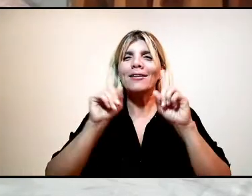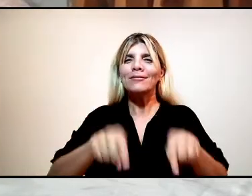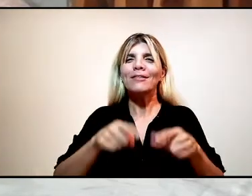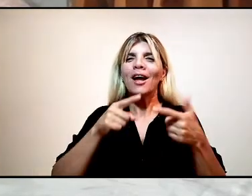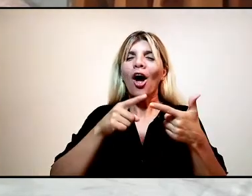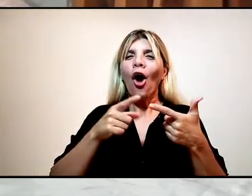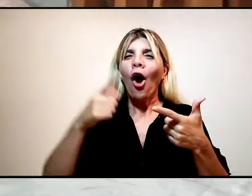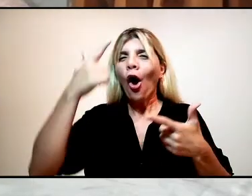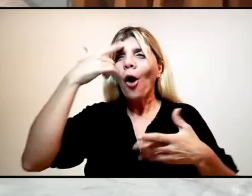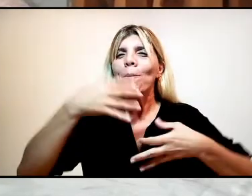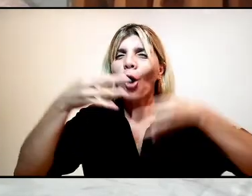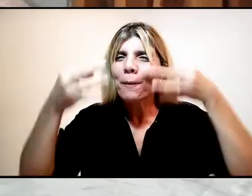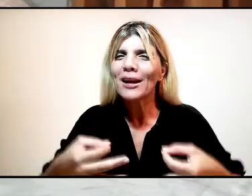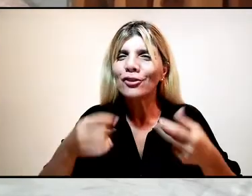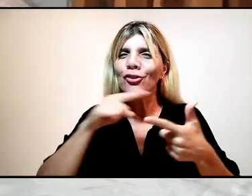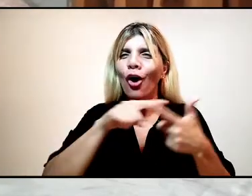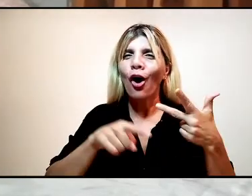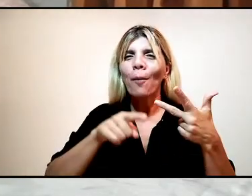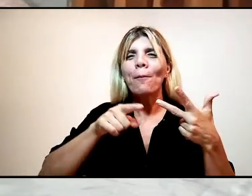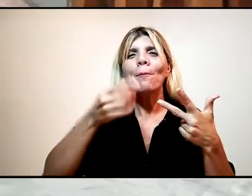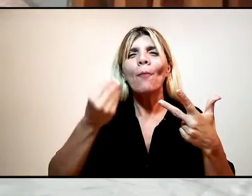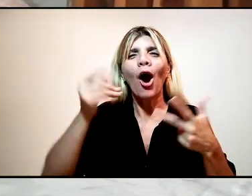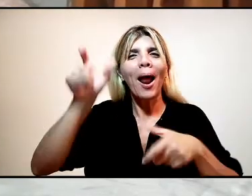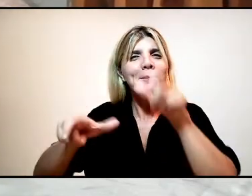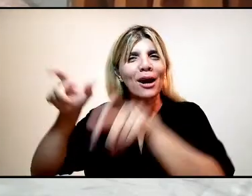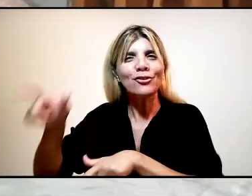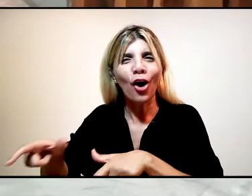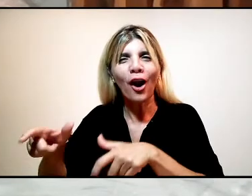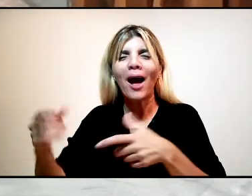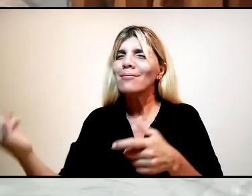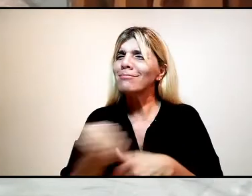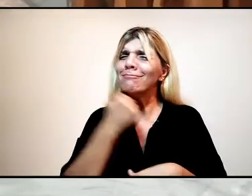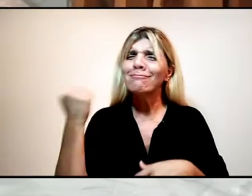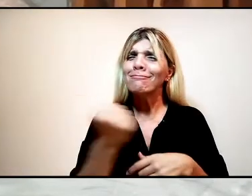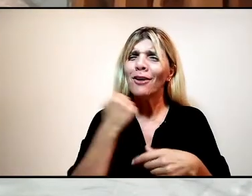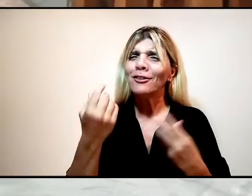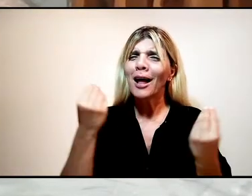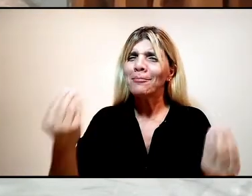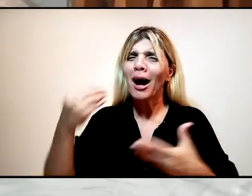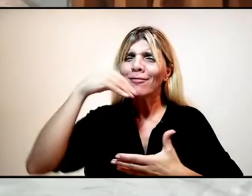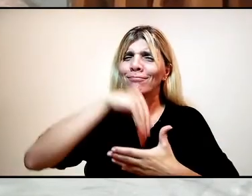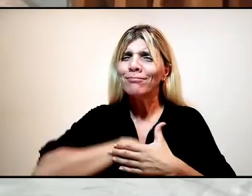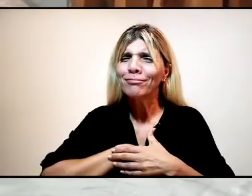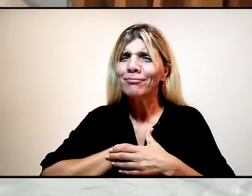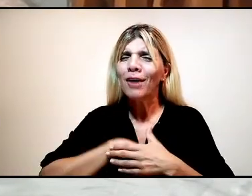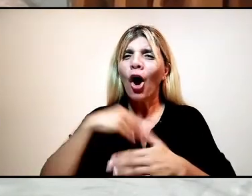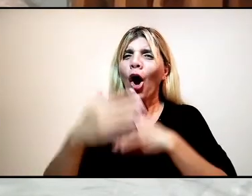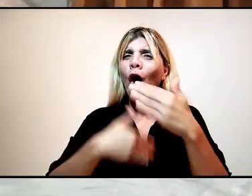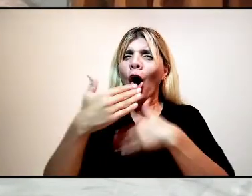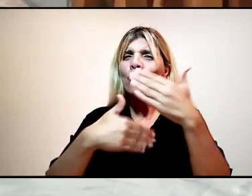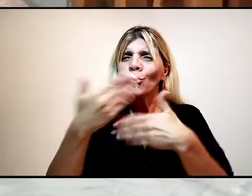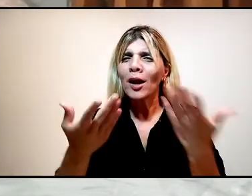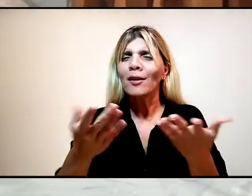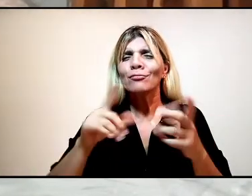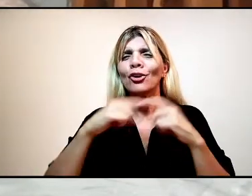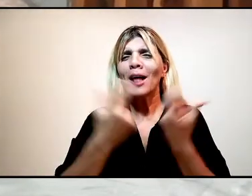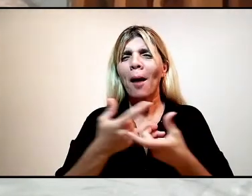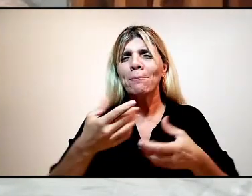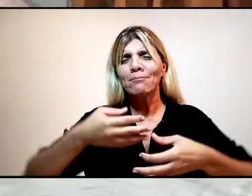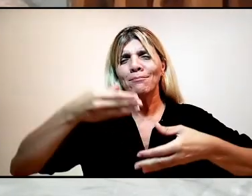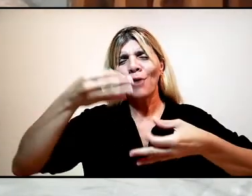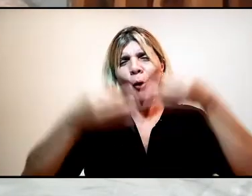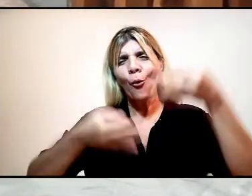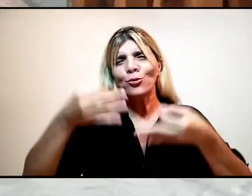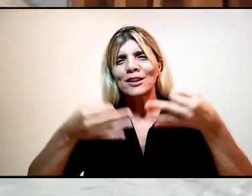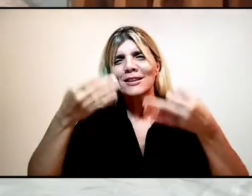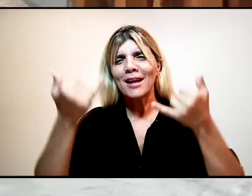compromiso por el otro son las únicas banderas que nos van a hacer o nos van a permitir construir una sociedad más